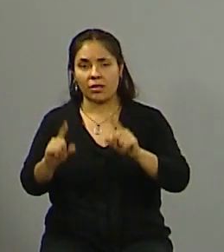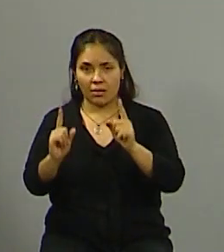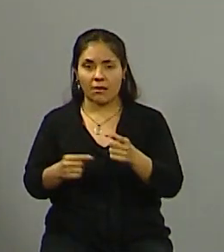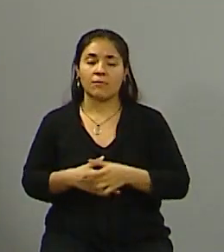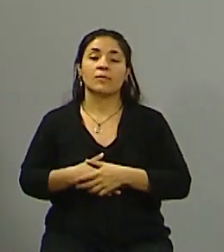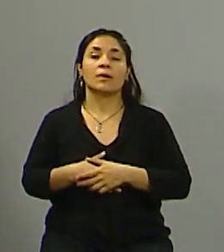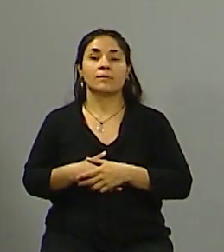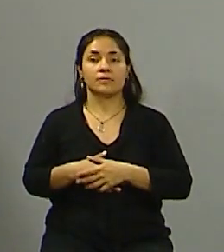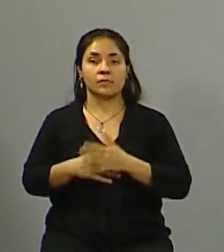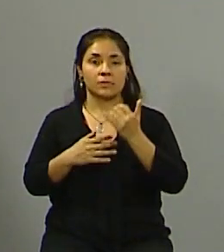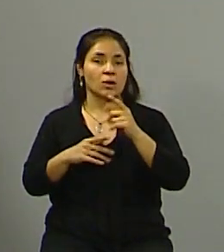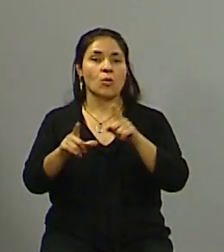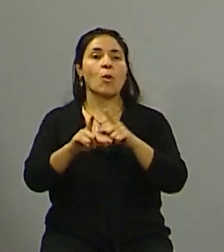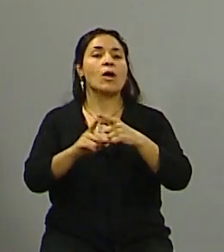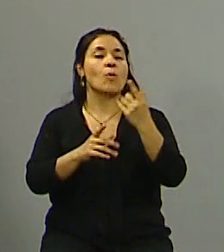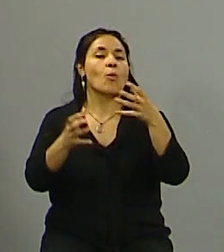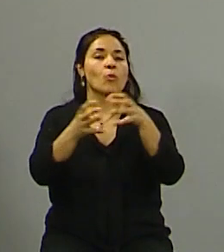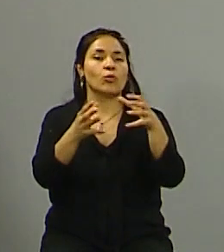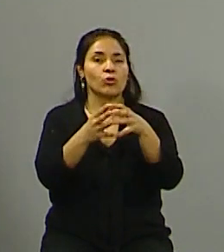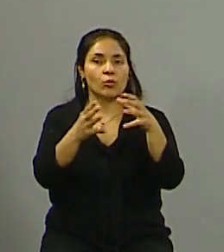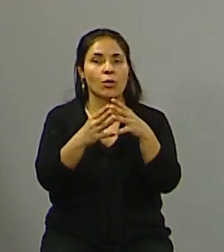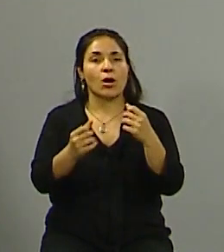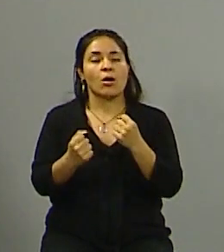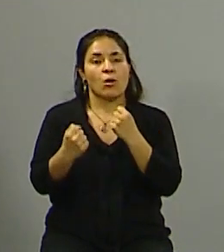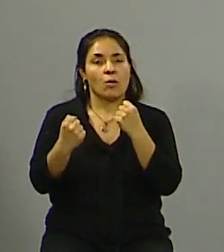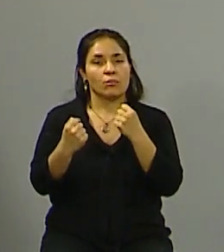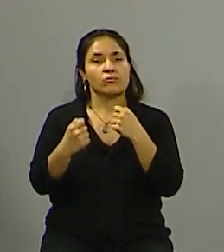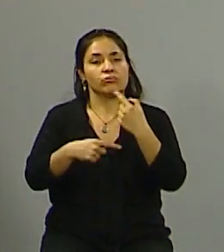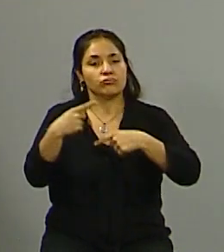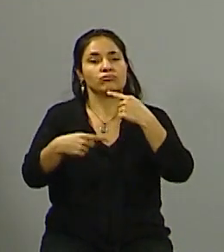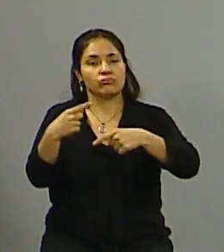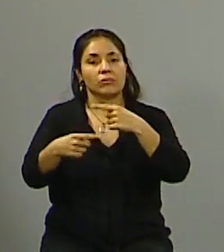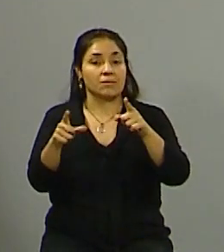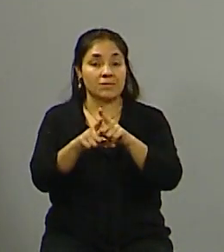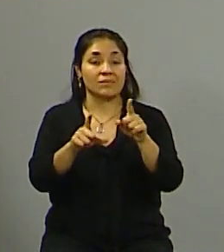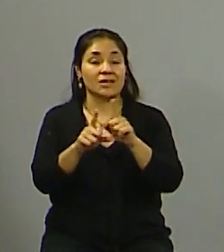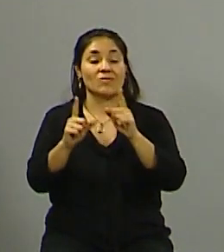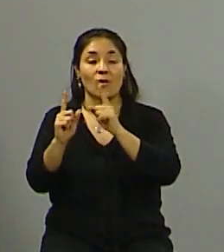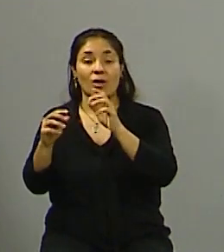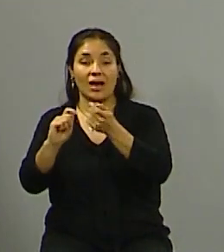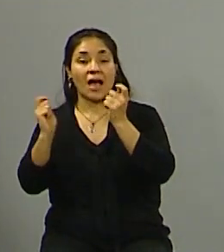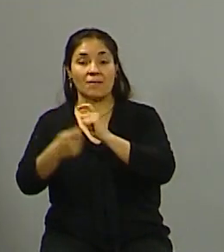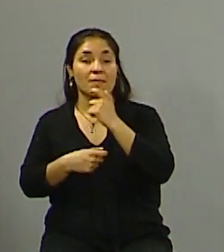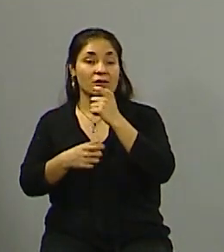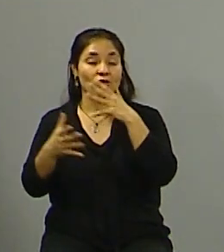Evidentemente había un equipo que sostenía y ese equipo que sostenía es el equipo de Cambio Mendoza y cuando